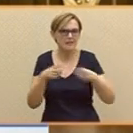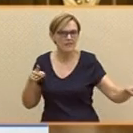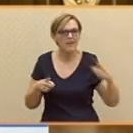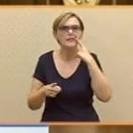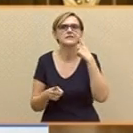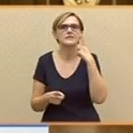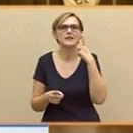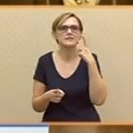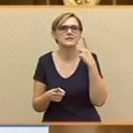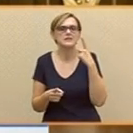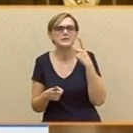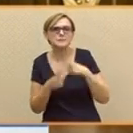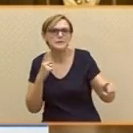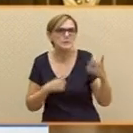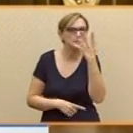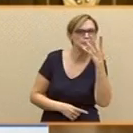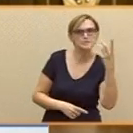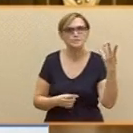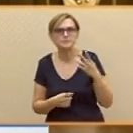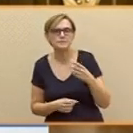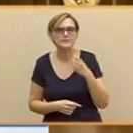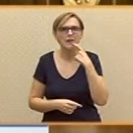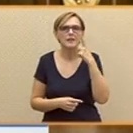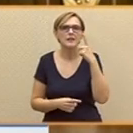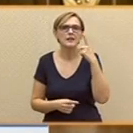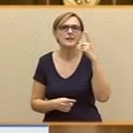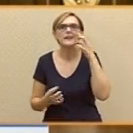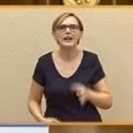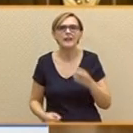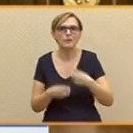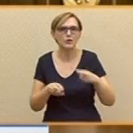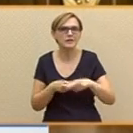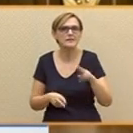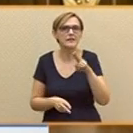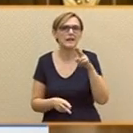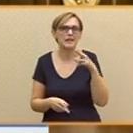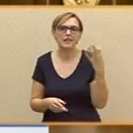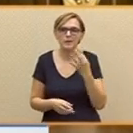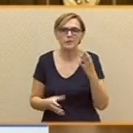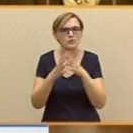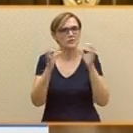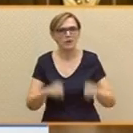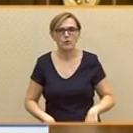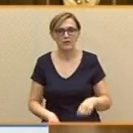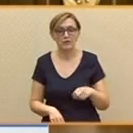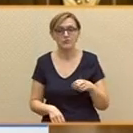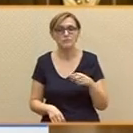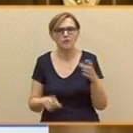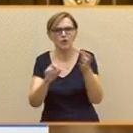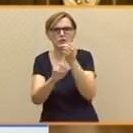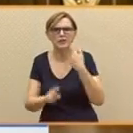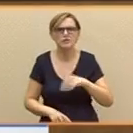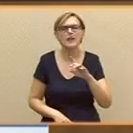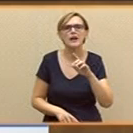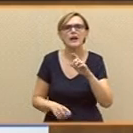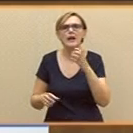recelos mutuos, creo que la realidad política y electoral nos debe empujar a buscar el acuerdo. Lo hemos logrado en muchos ayuntamientos y en comunidades y